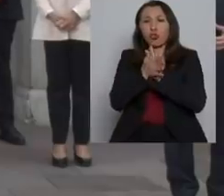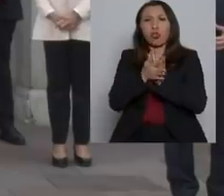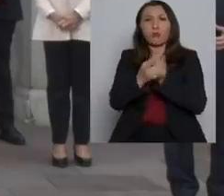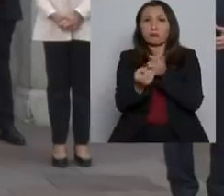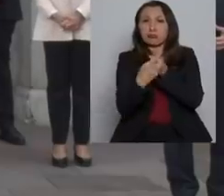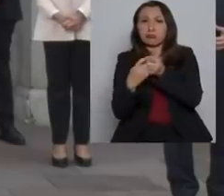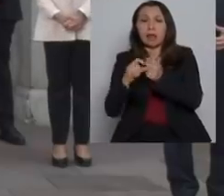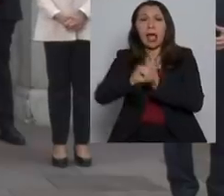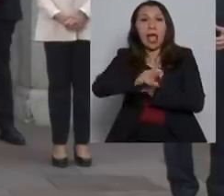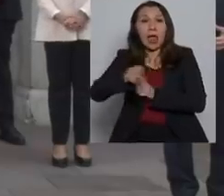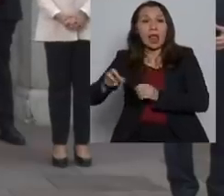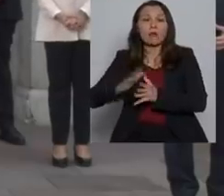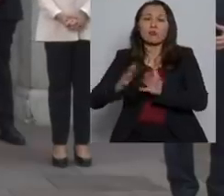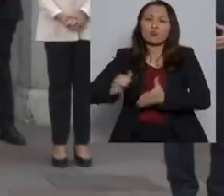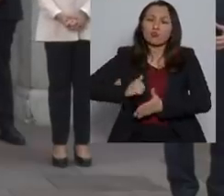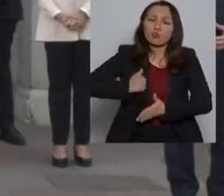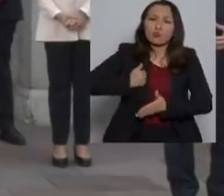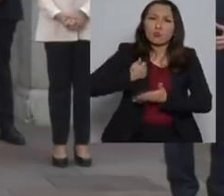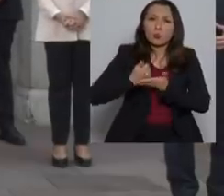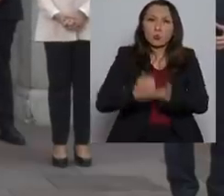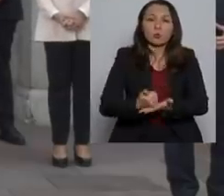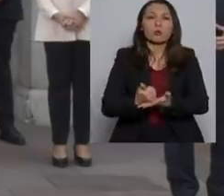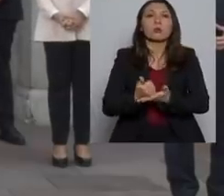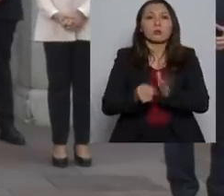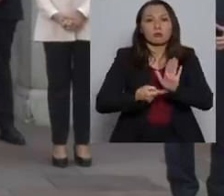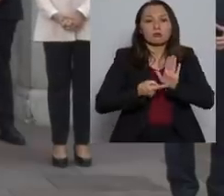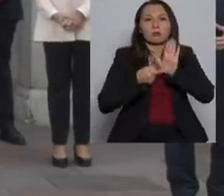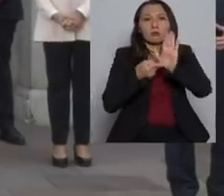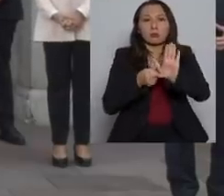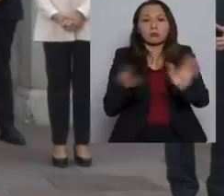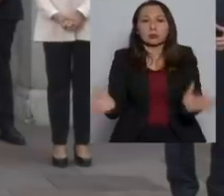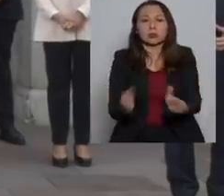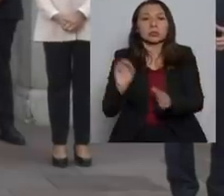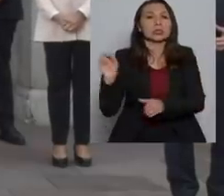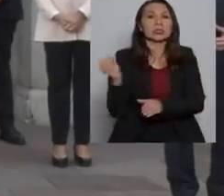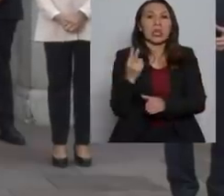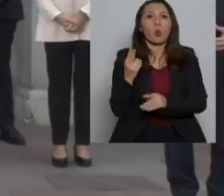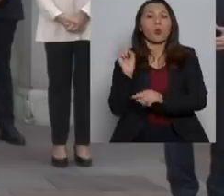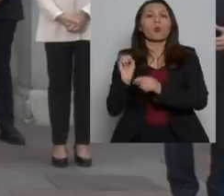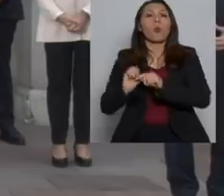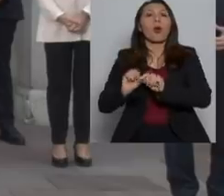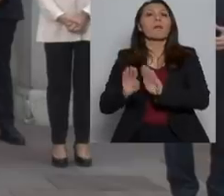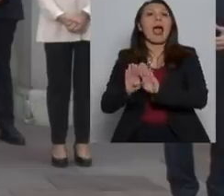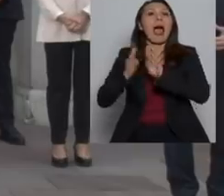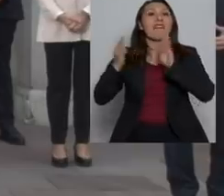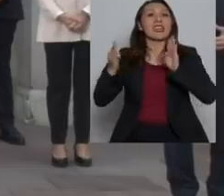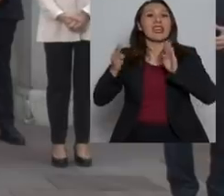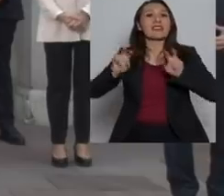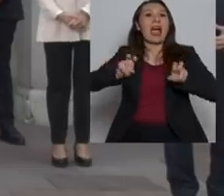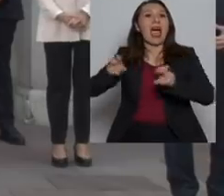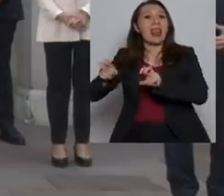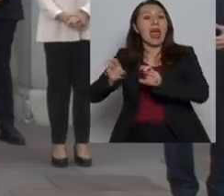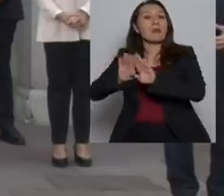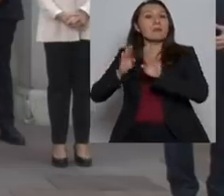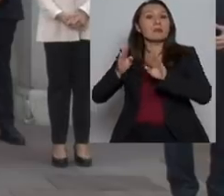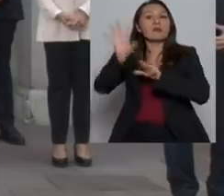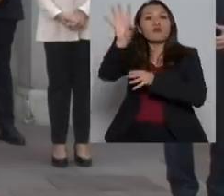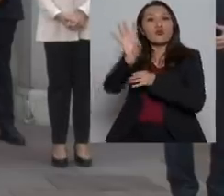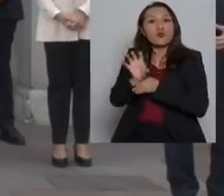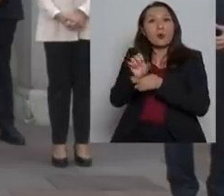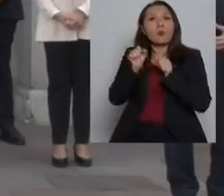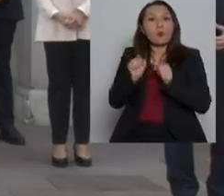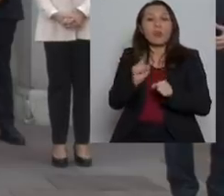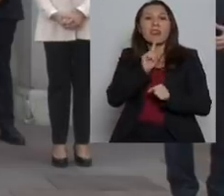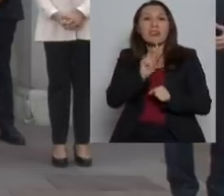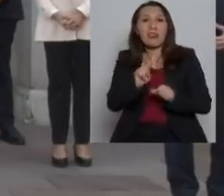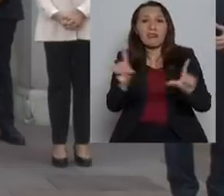puesto de acuerdo con mucha generosidad en sacar adelante una segunda señal abierta, que vamos a